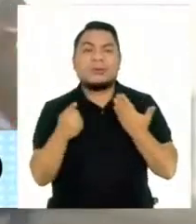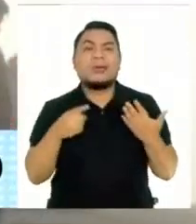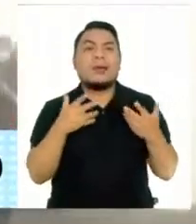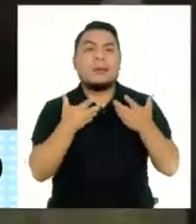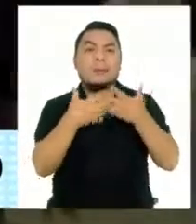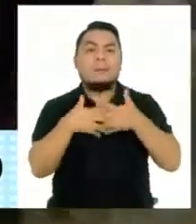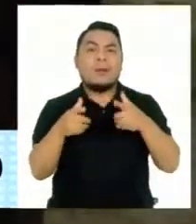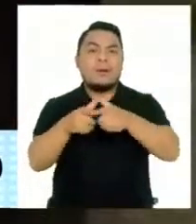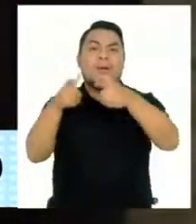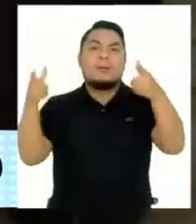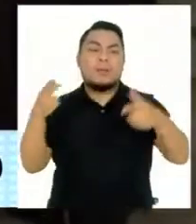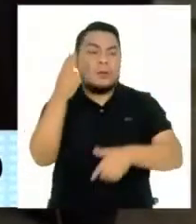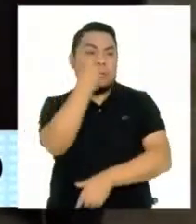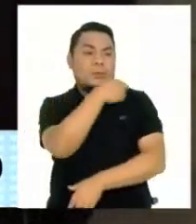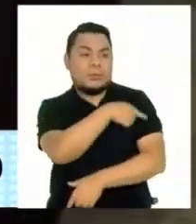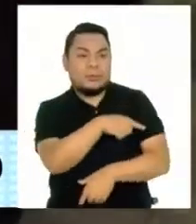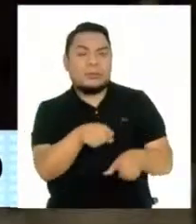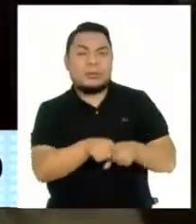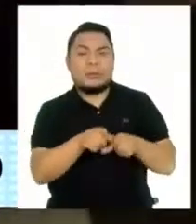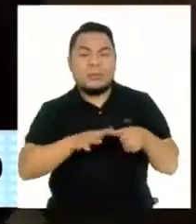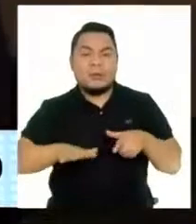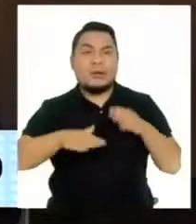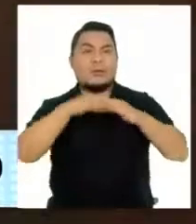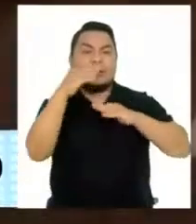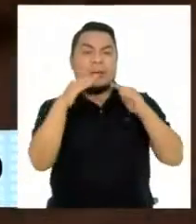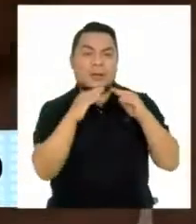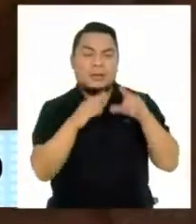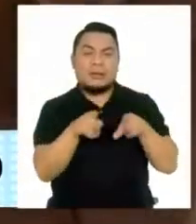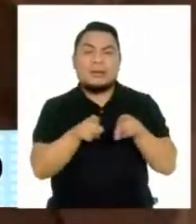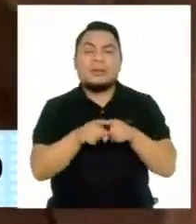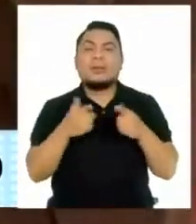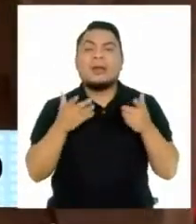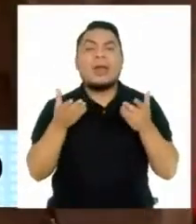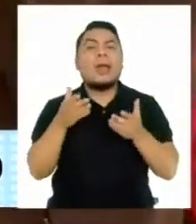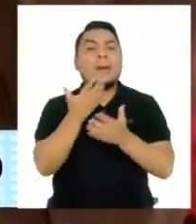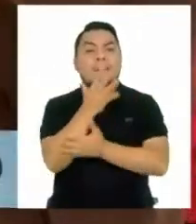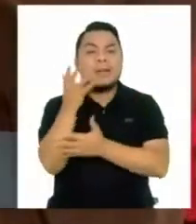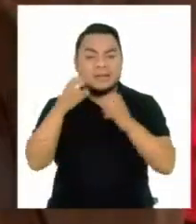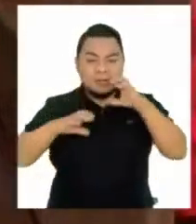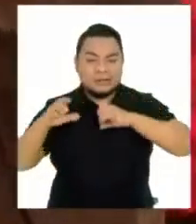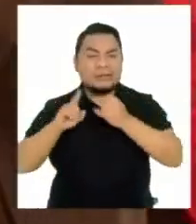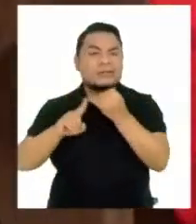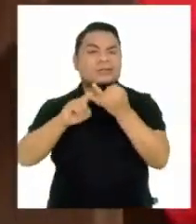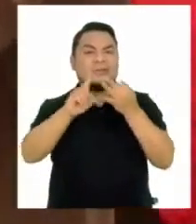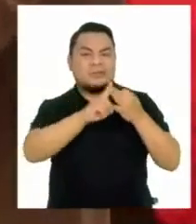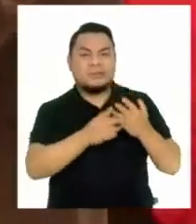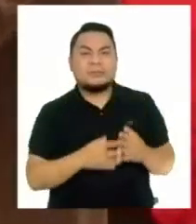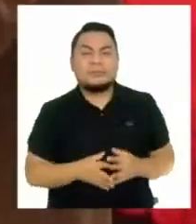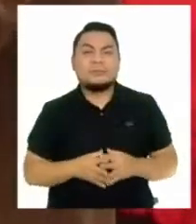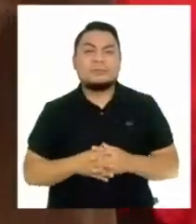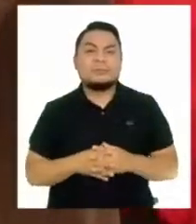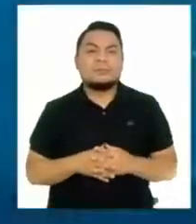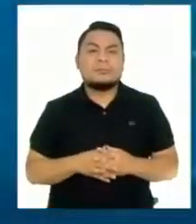el parque industrial, un hospital, área residencial, un parque de las ciencias, entre otras iniciativas.